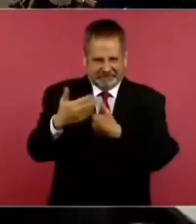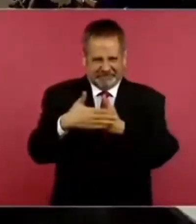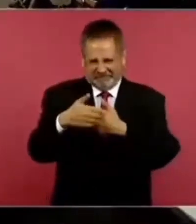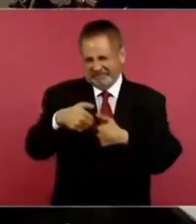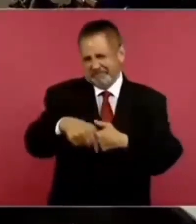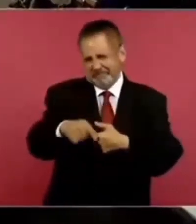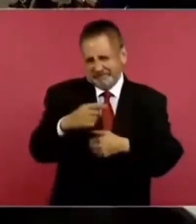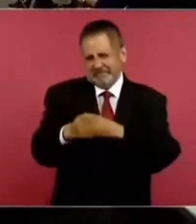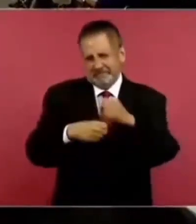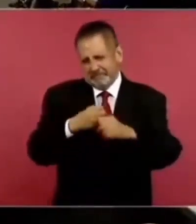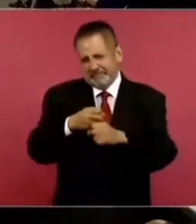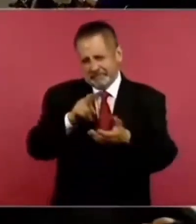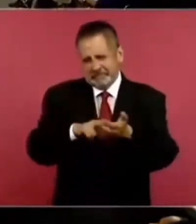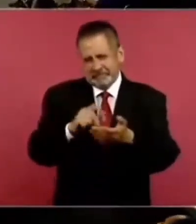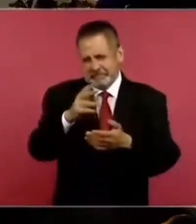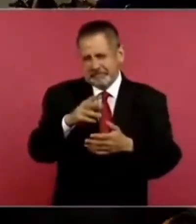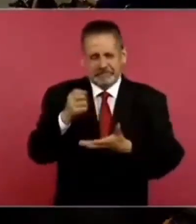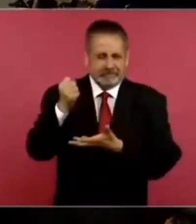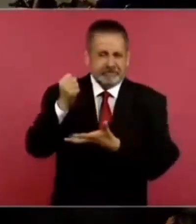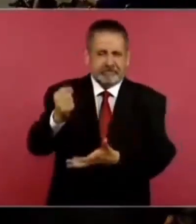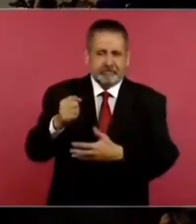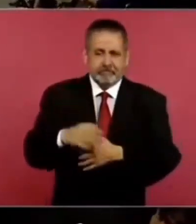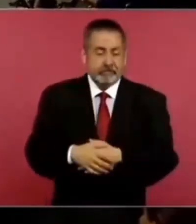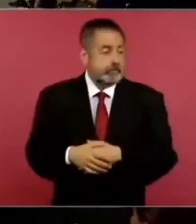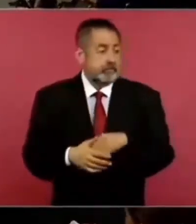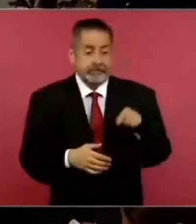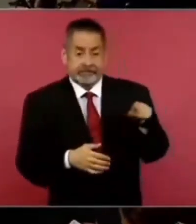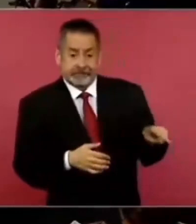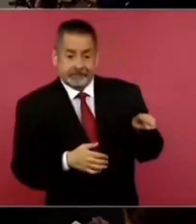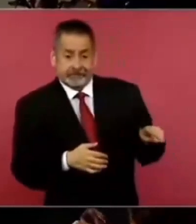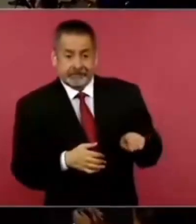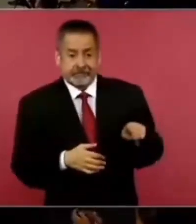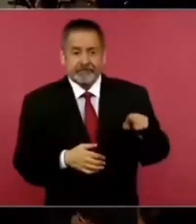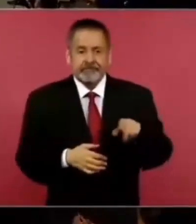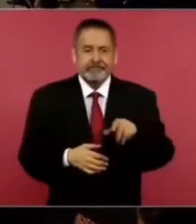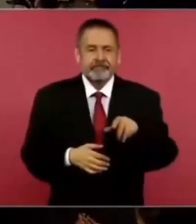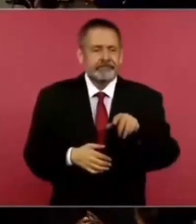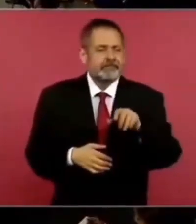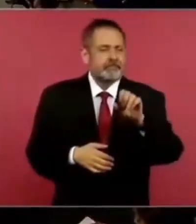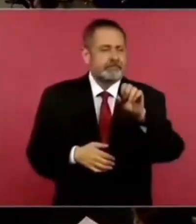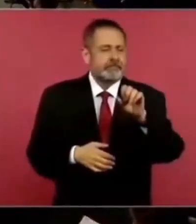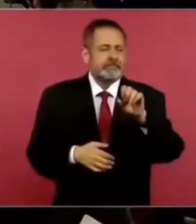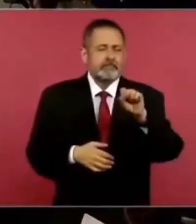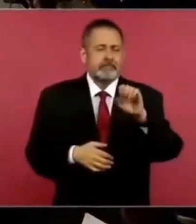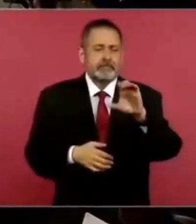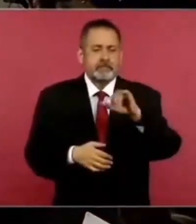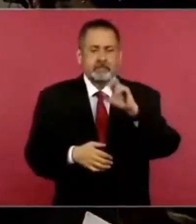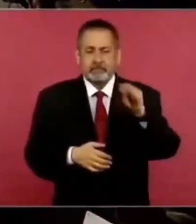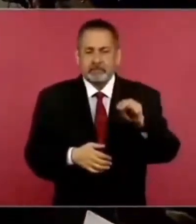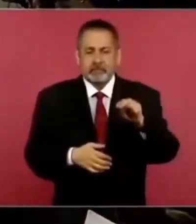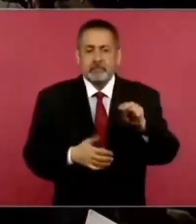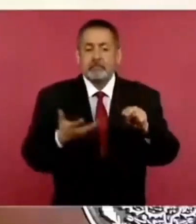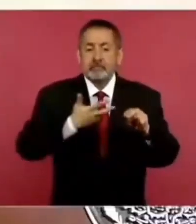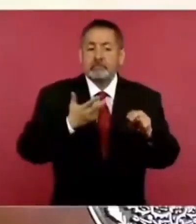porque tienen un fidelcomiso de 20 mil millones de pesos